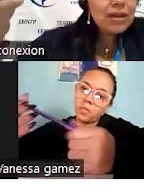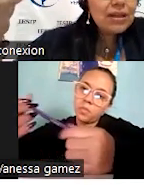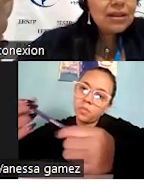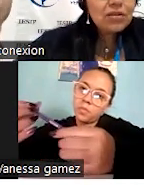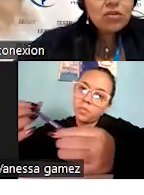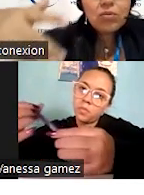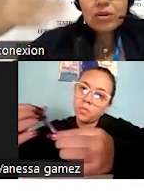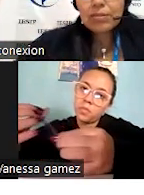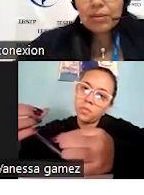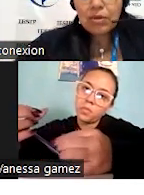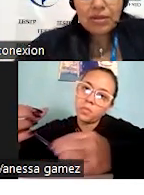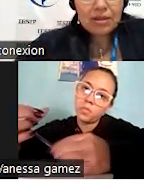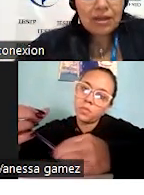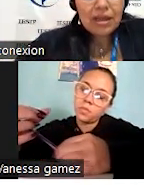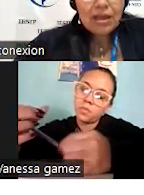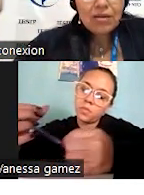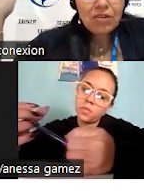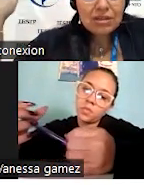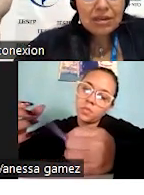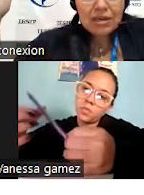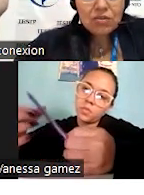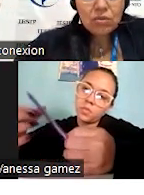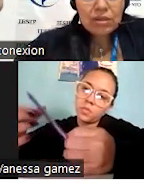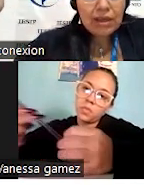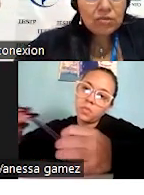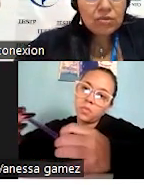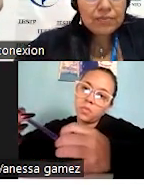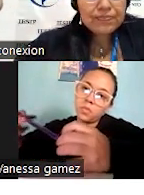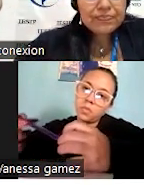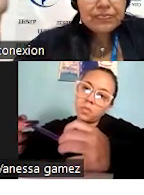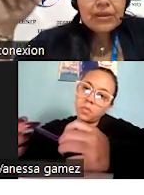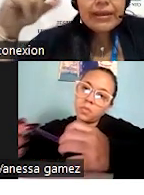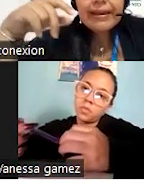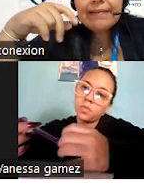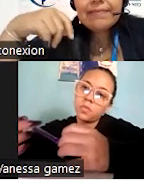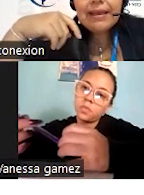Si tienes una mala interacción, pues también puedes tener fatales resultados.